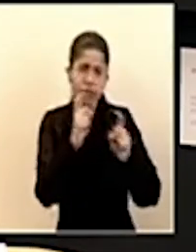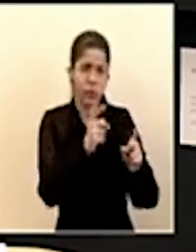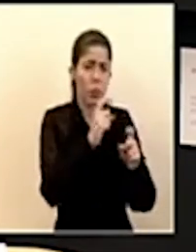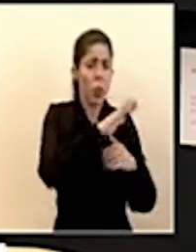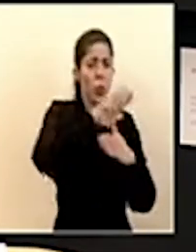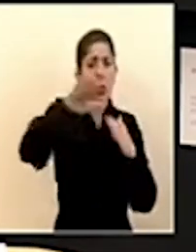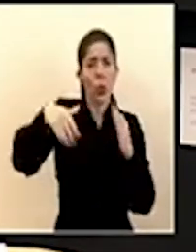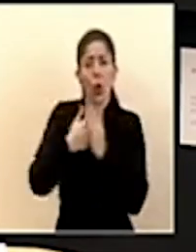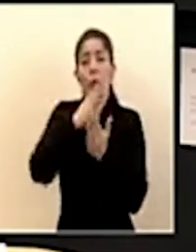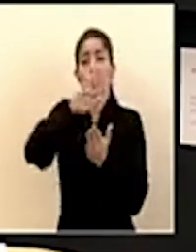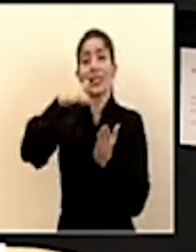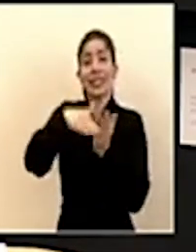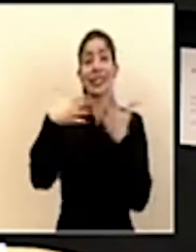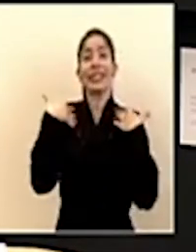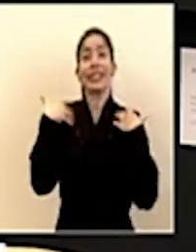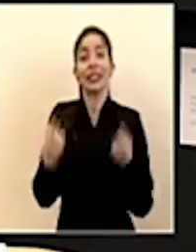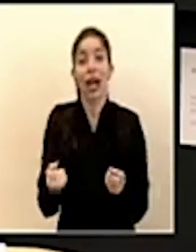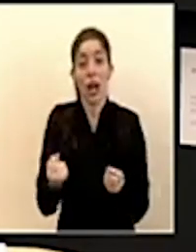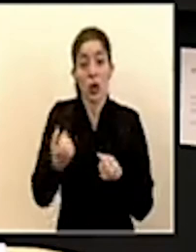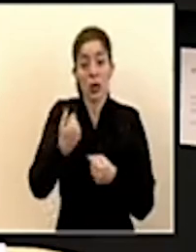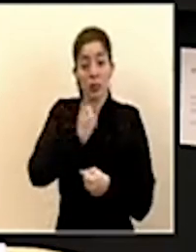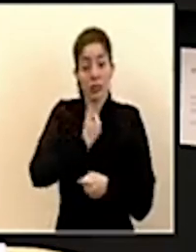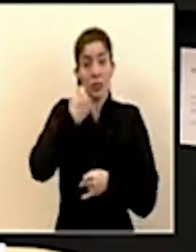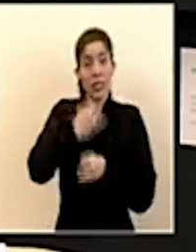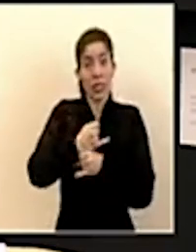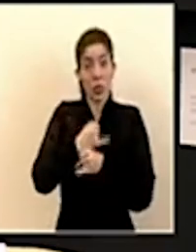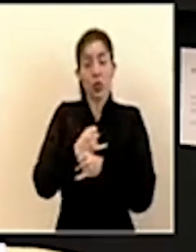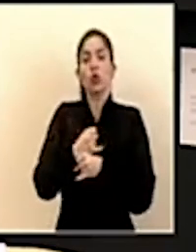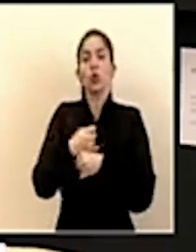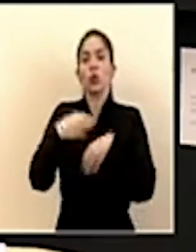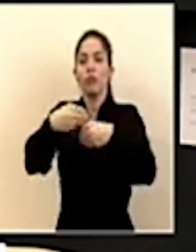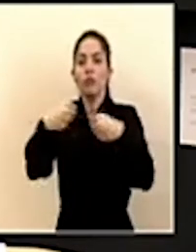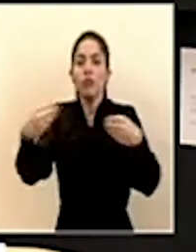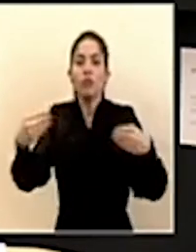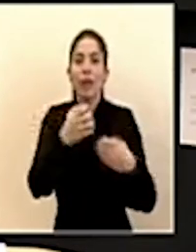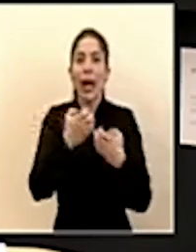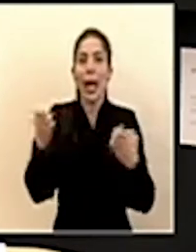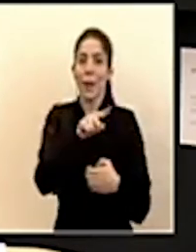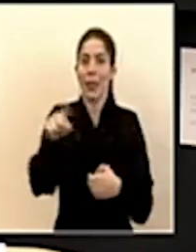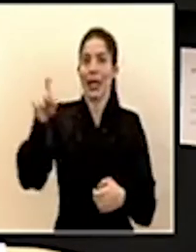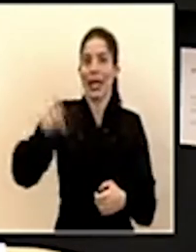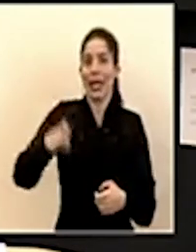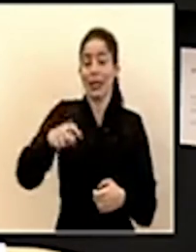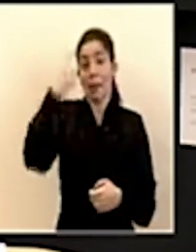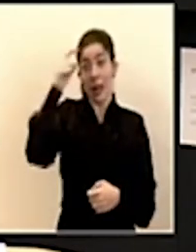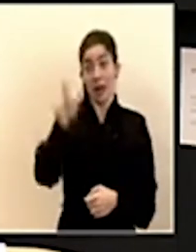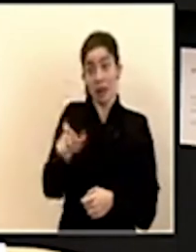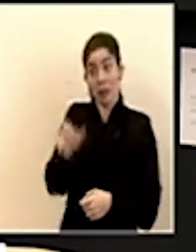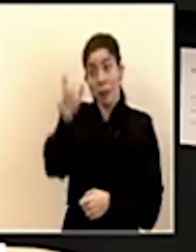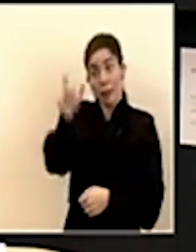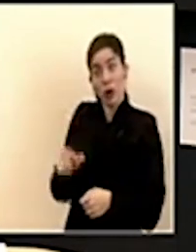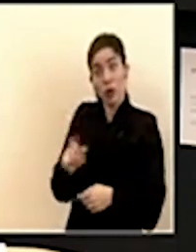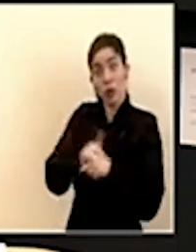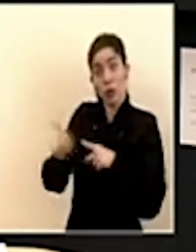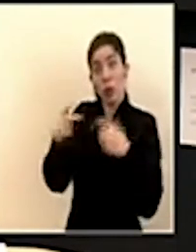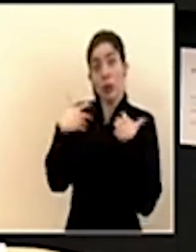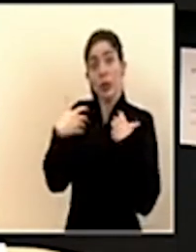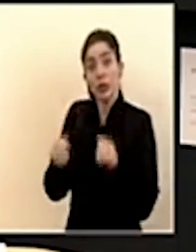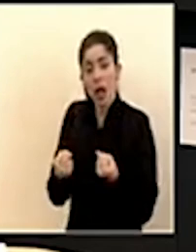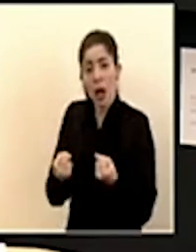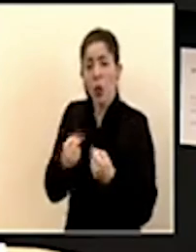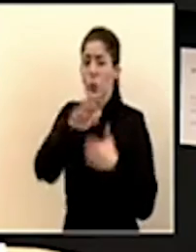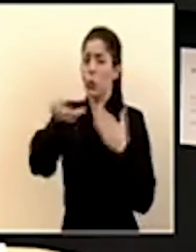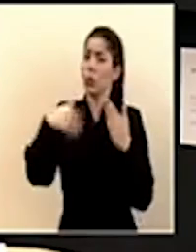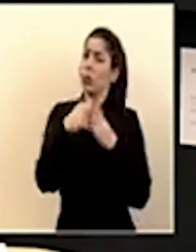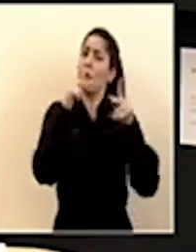todos los centros de salud de la institución del equipo necesario para que los profesionales de la salud y todo el